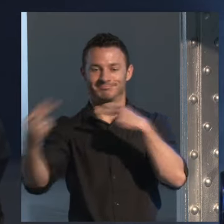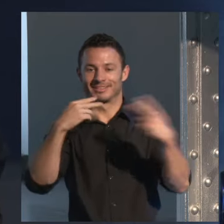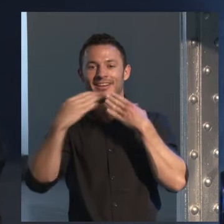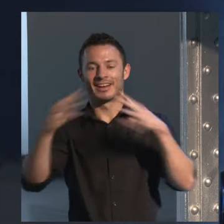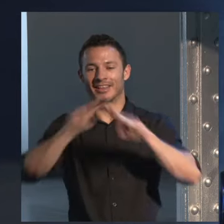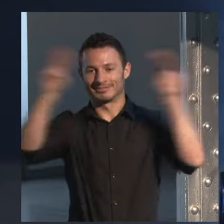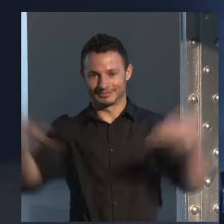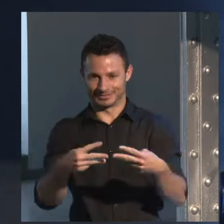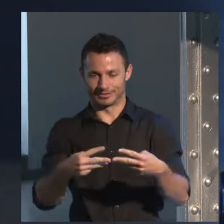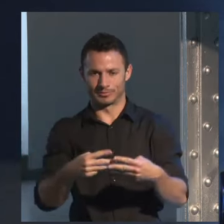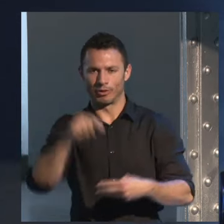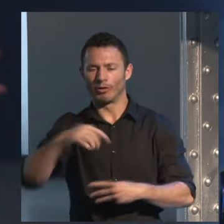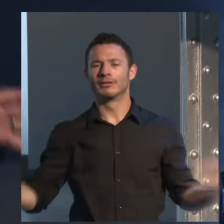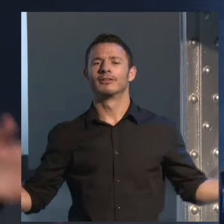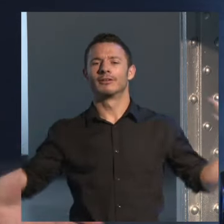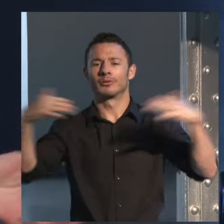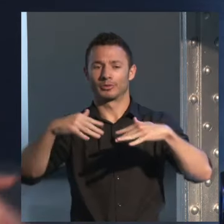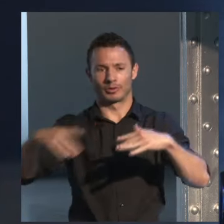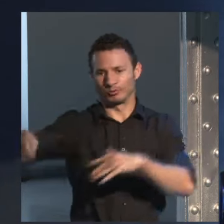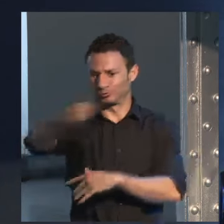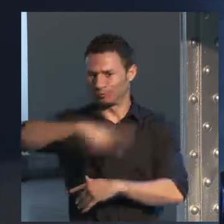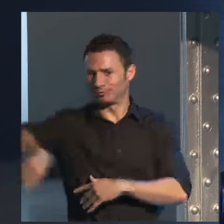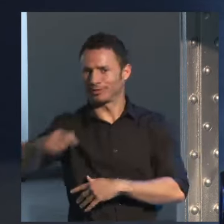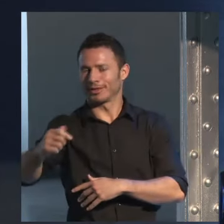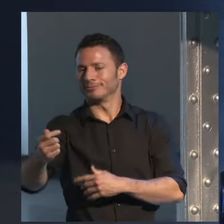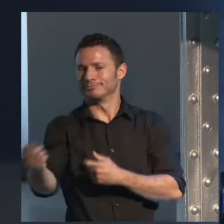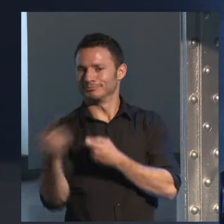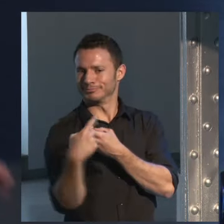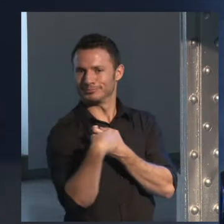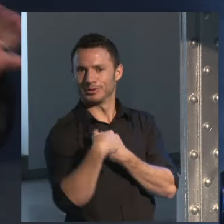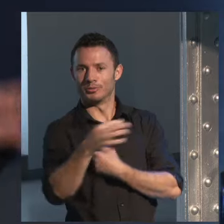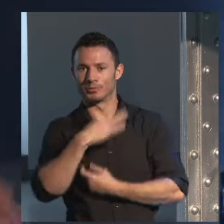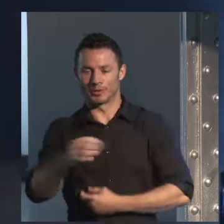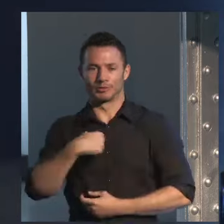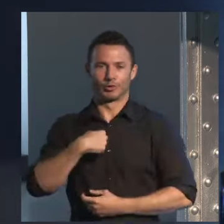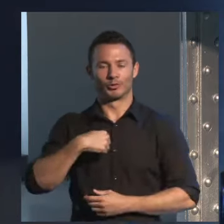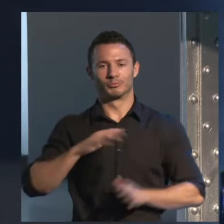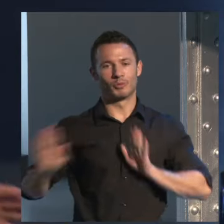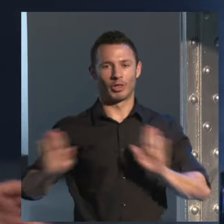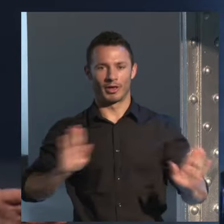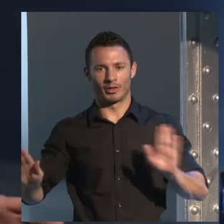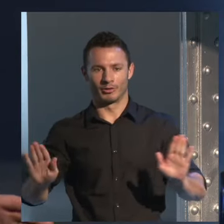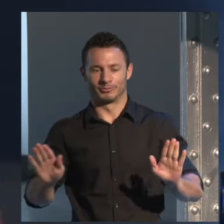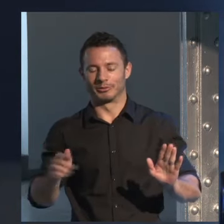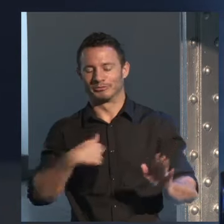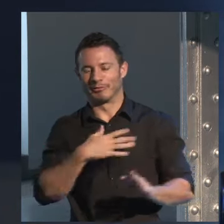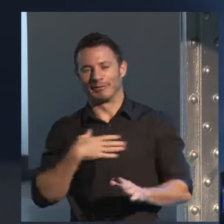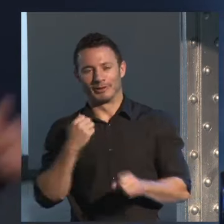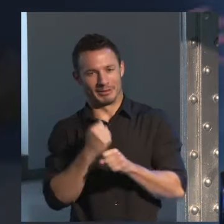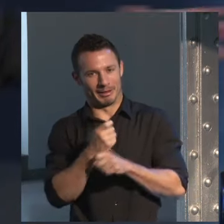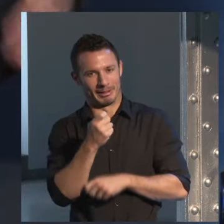Ya les advierto que este es un encuentro en el que ustedes tienen también la oportunidad de participar, porque yo estoy aquí como moderador, por lo tanto espero trabajar poco,